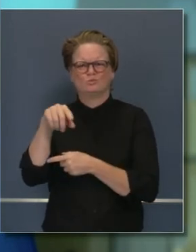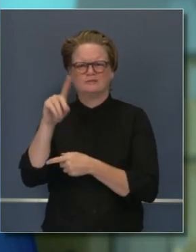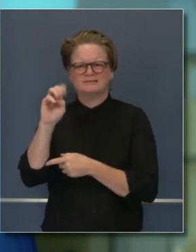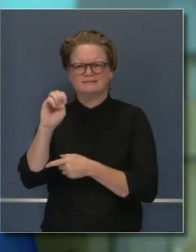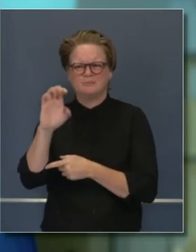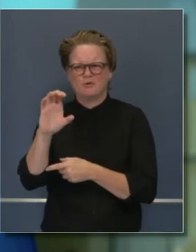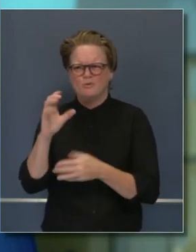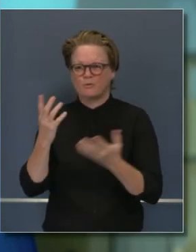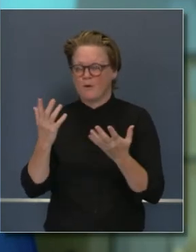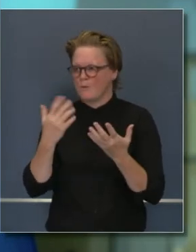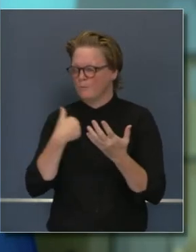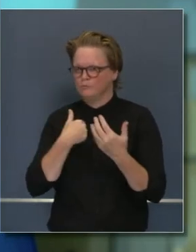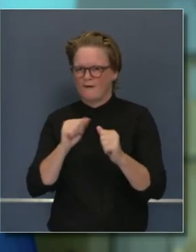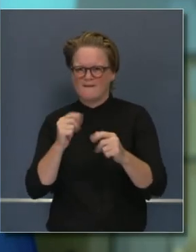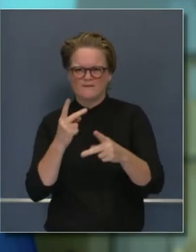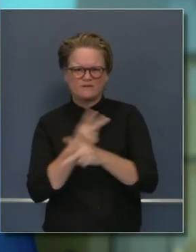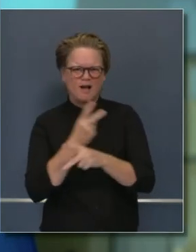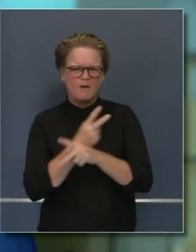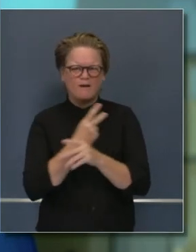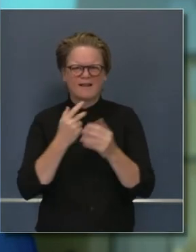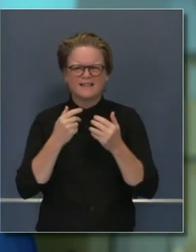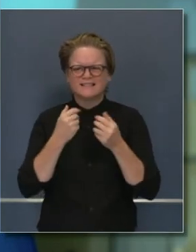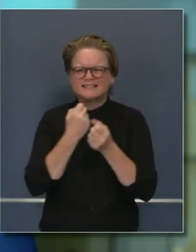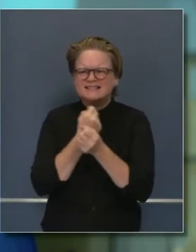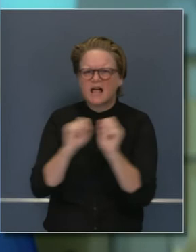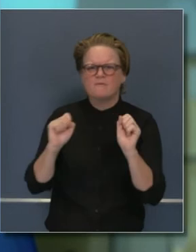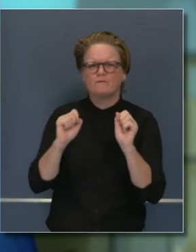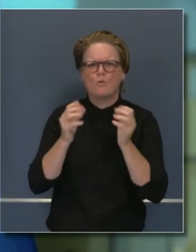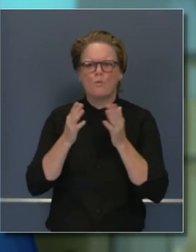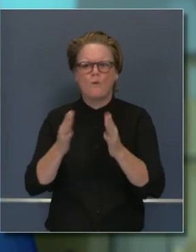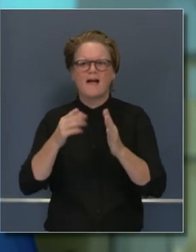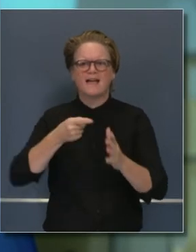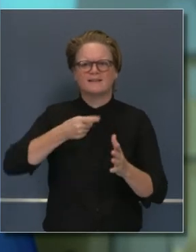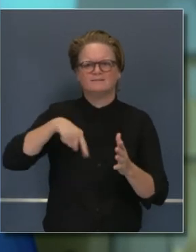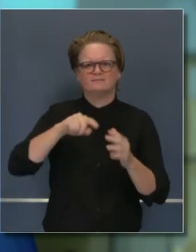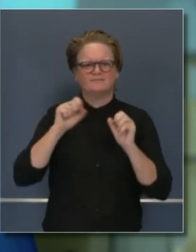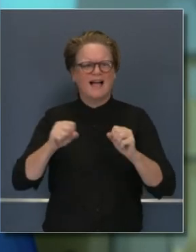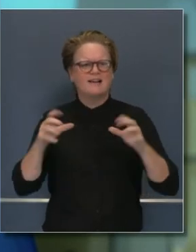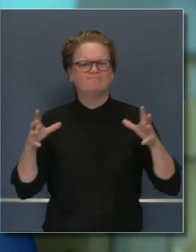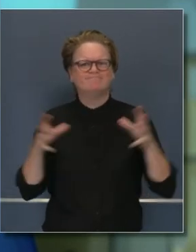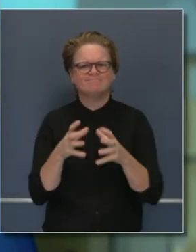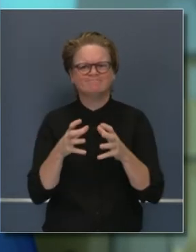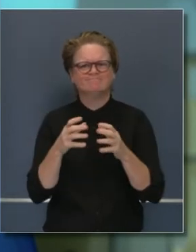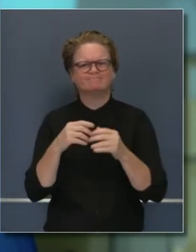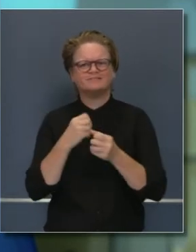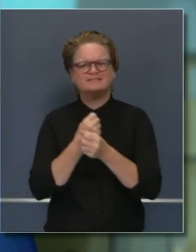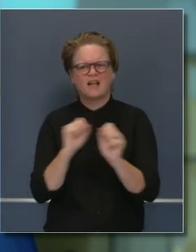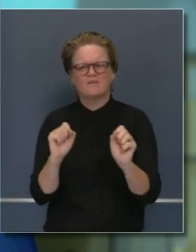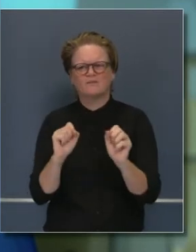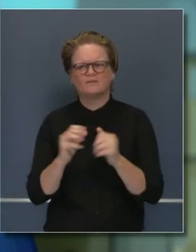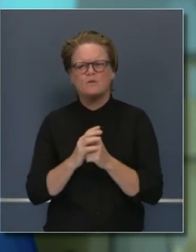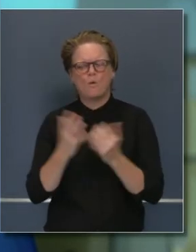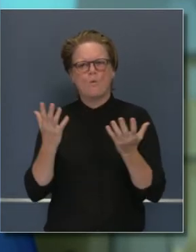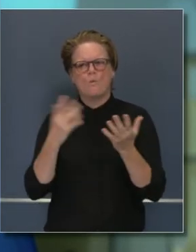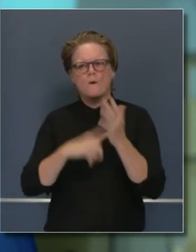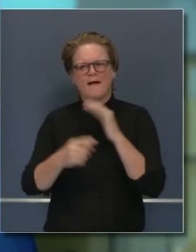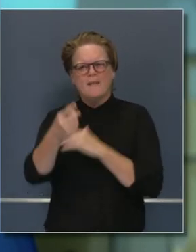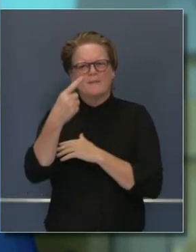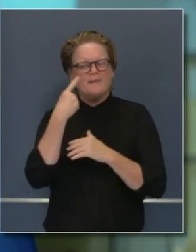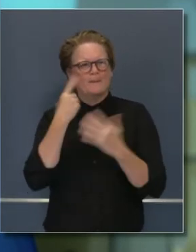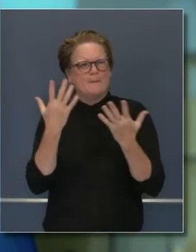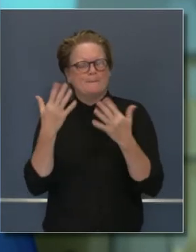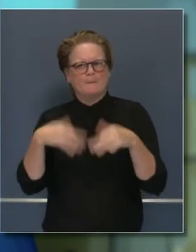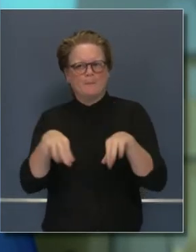muchos de ellos quieren regresar a las competencias sin correr peligro, acatándose a las